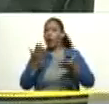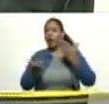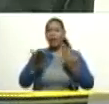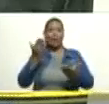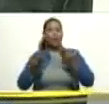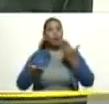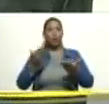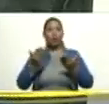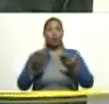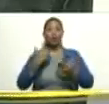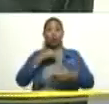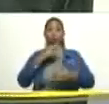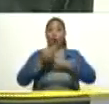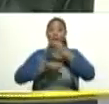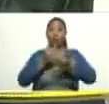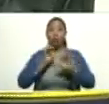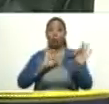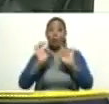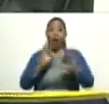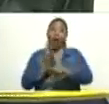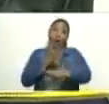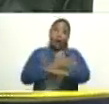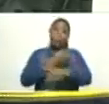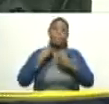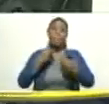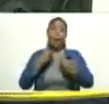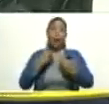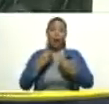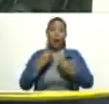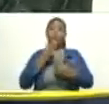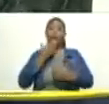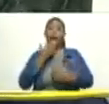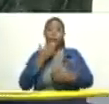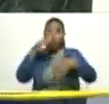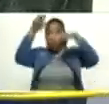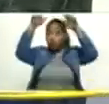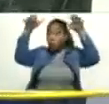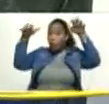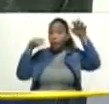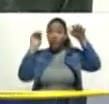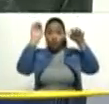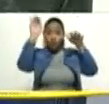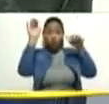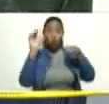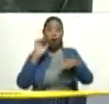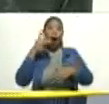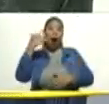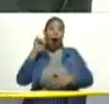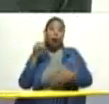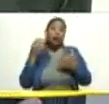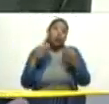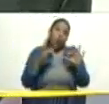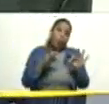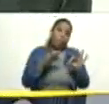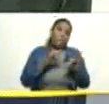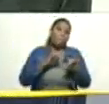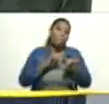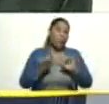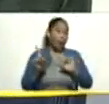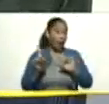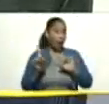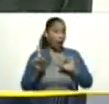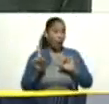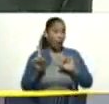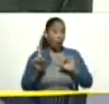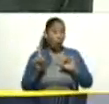importante es la preparación que estamos haciendo. Para un periodo lluvioso que podría estar dentro de los parámetros normales, pero debido a